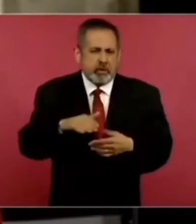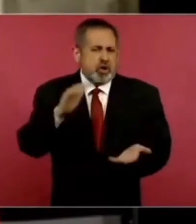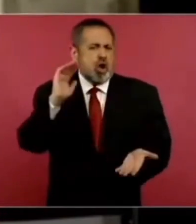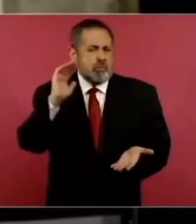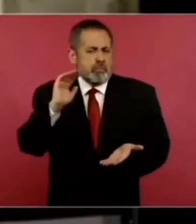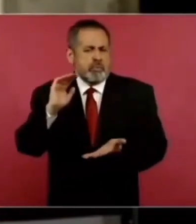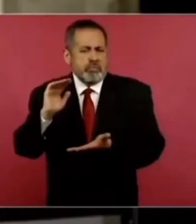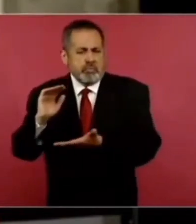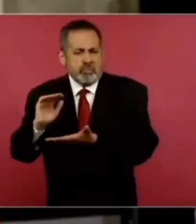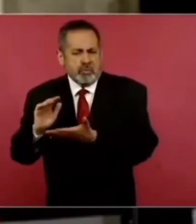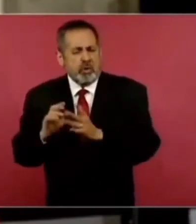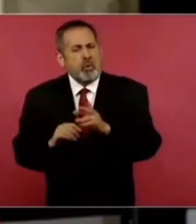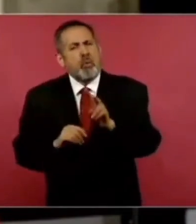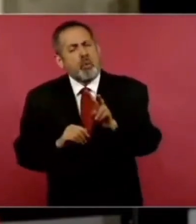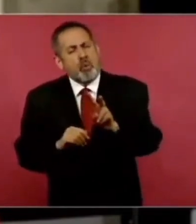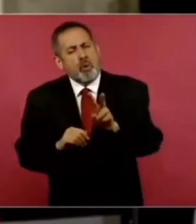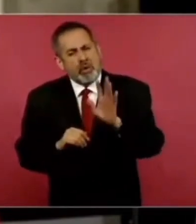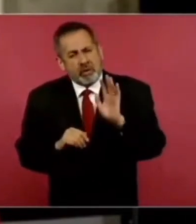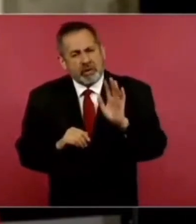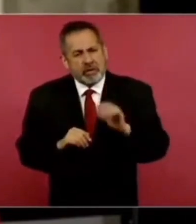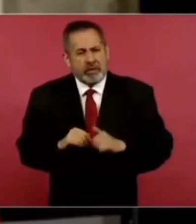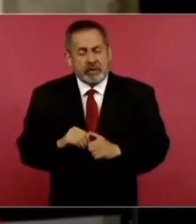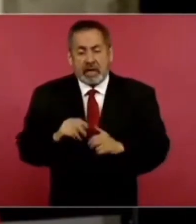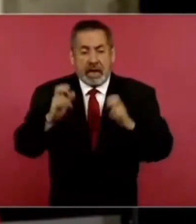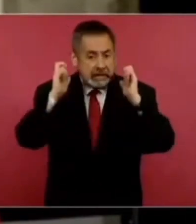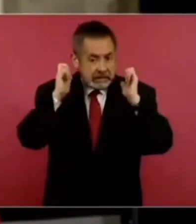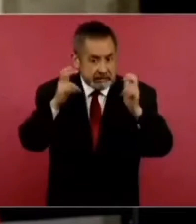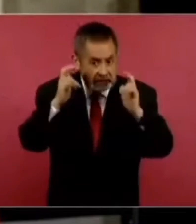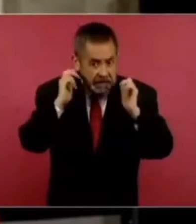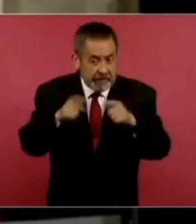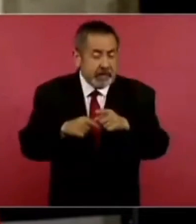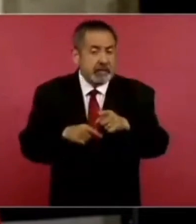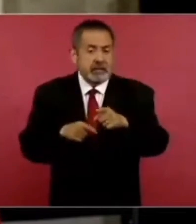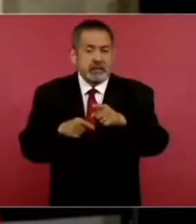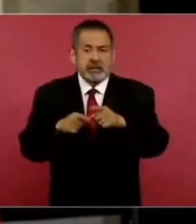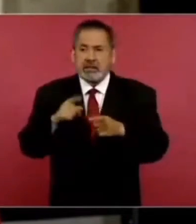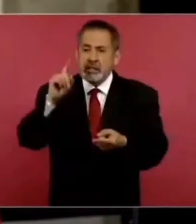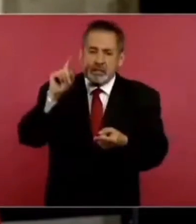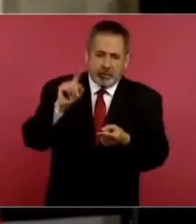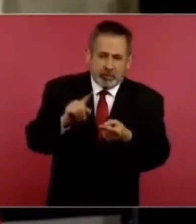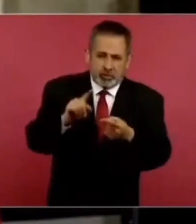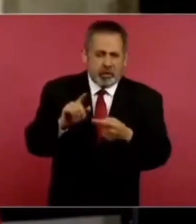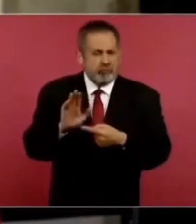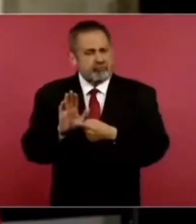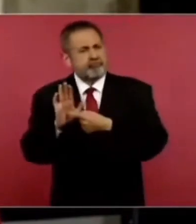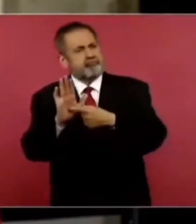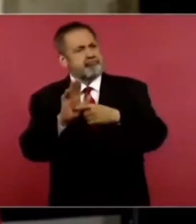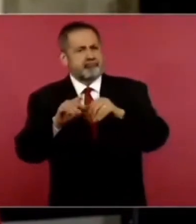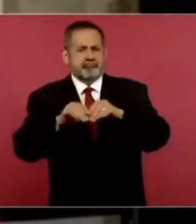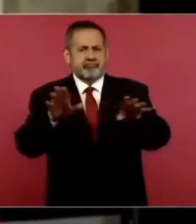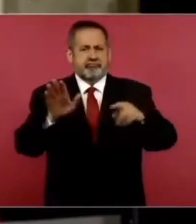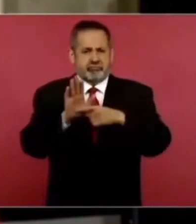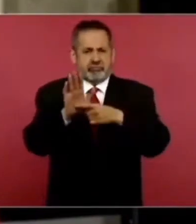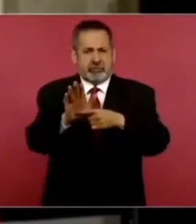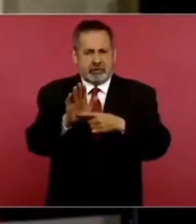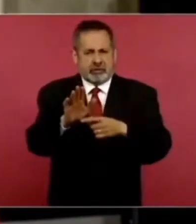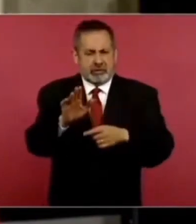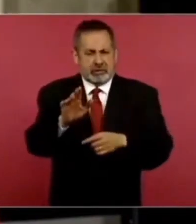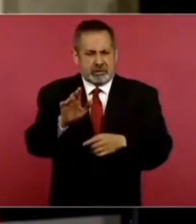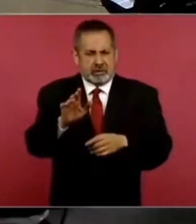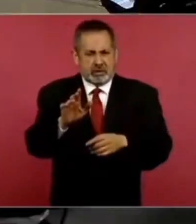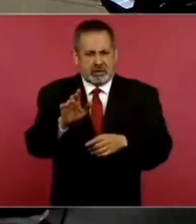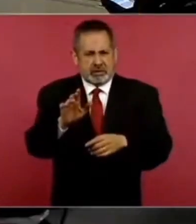que fueron asesinadas, si en Chiapas disminuyó y la ponen, ponen un dato